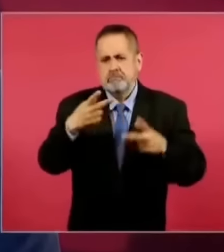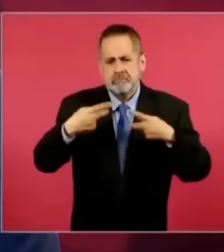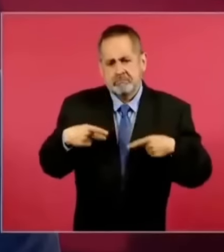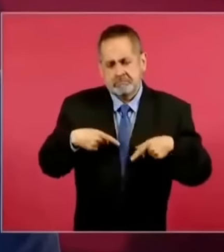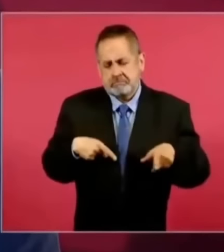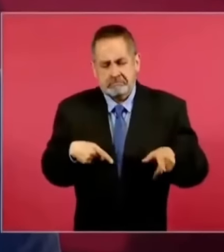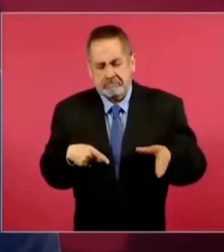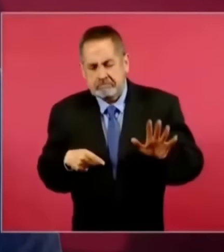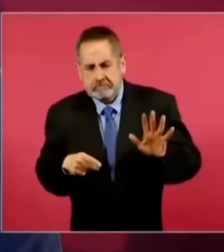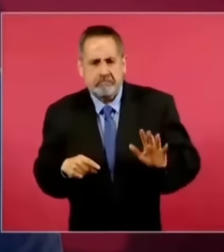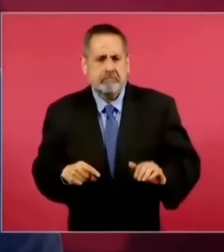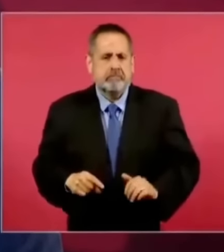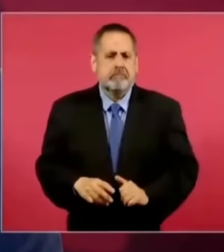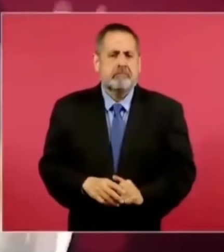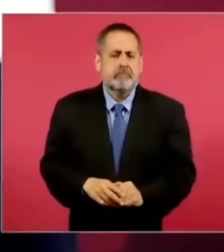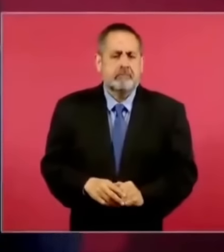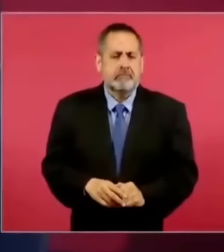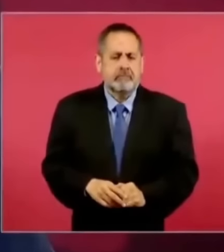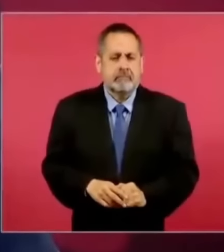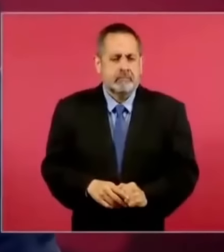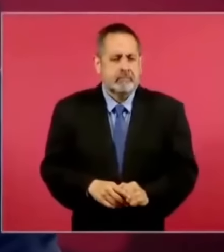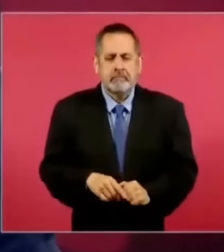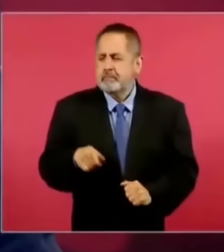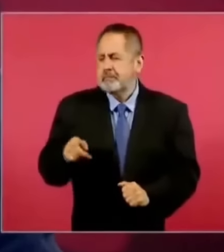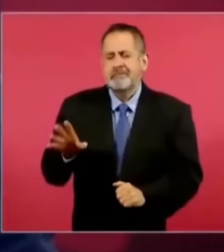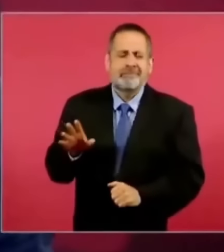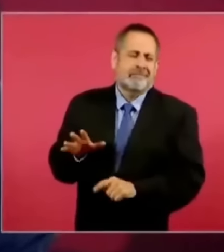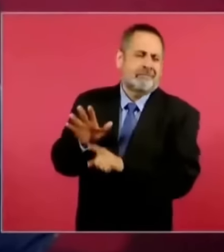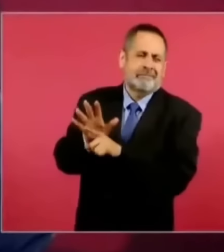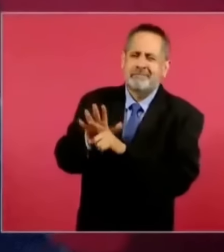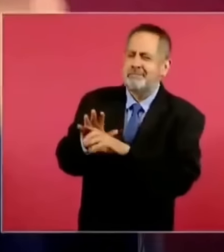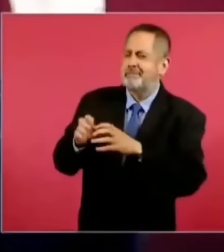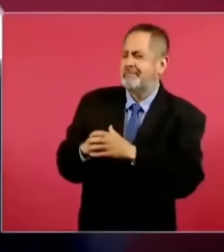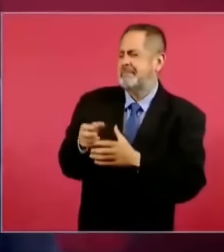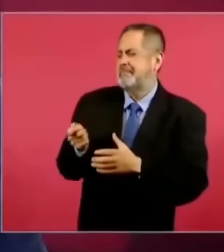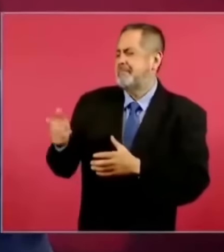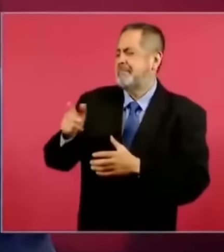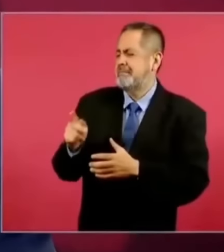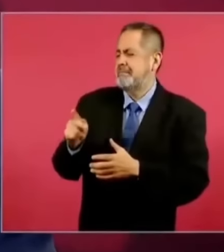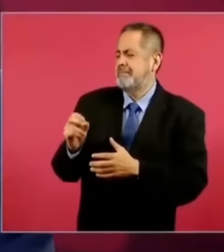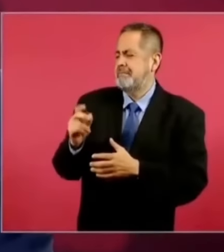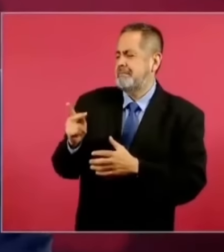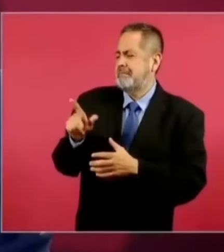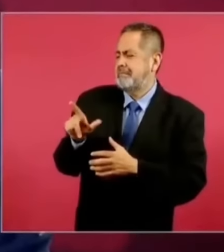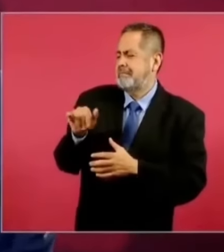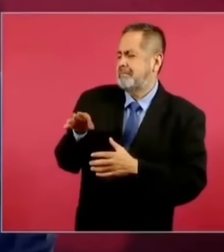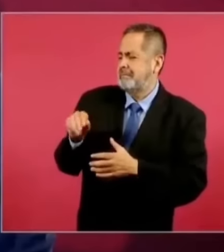es populismo, es paternalismo,